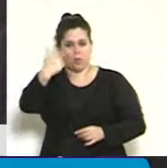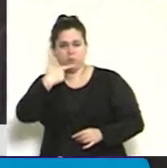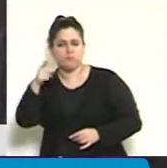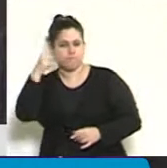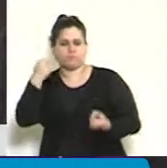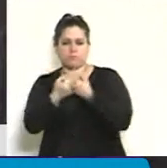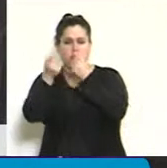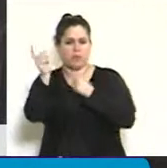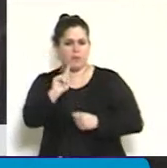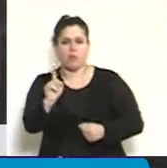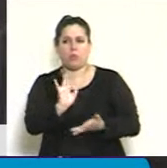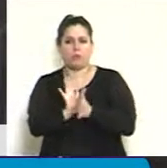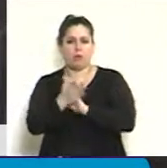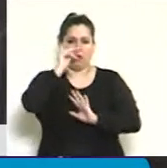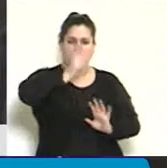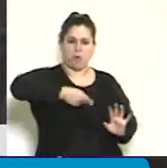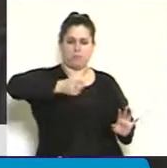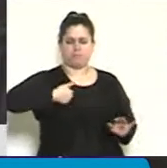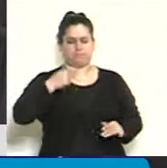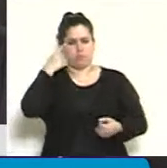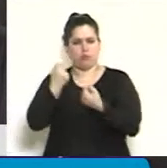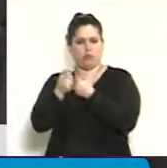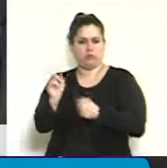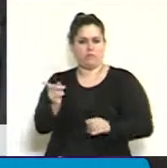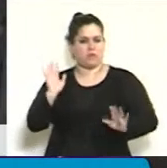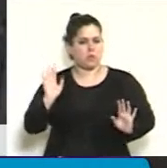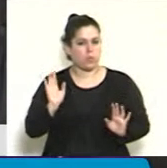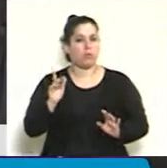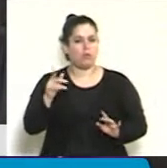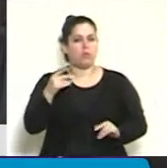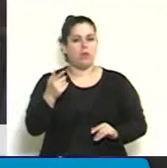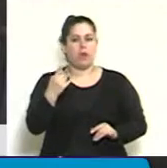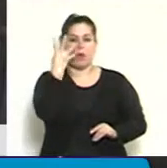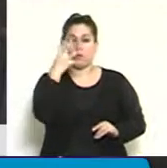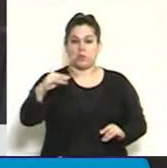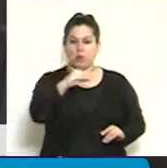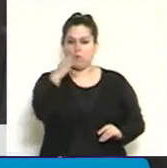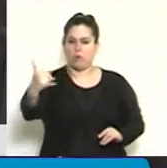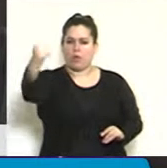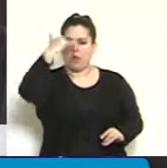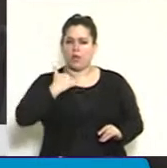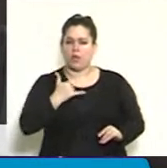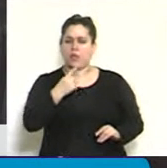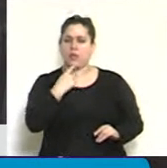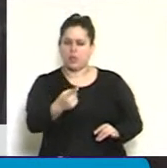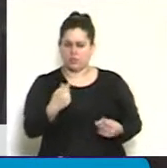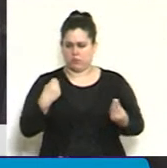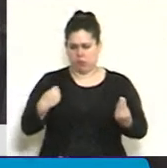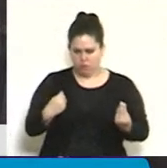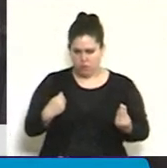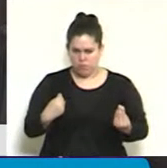habían ejecutado las órdenes los hombres de la Armada, que recibió un llamado a las 4 de la madrugada y quebramó, ¿cómo?